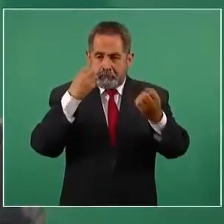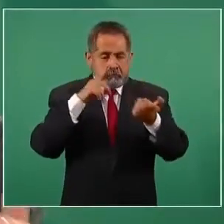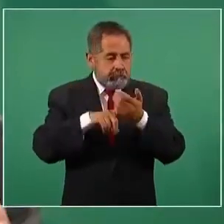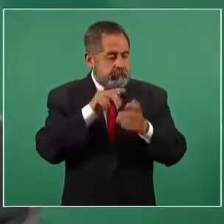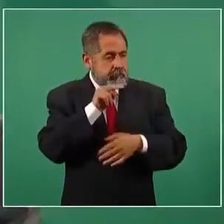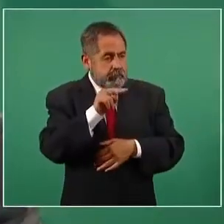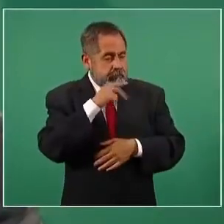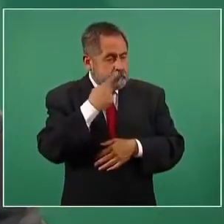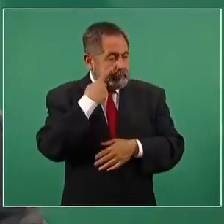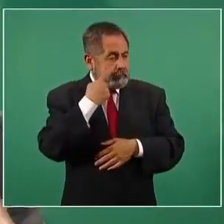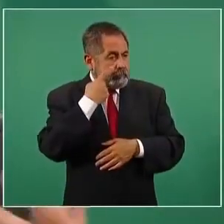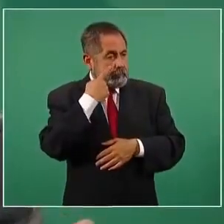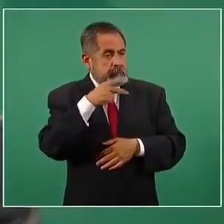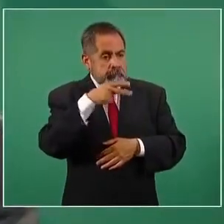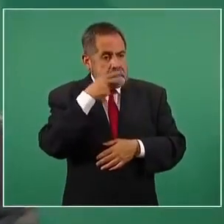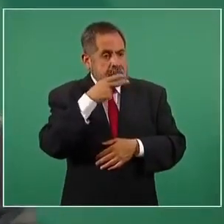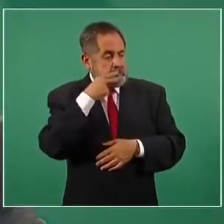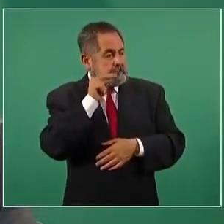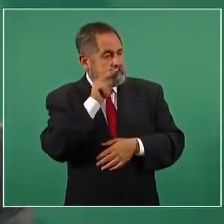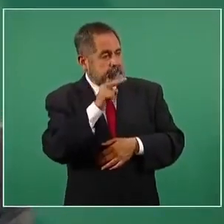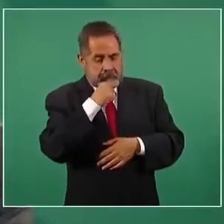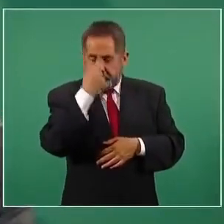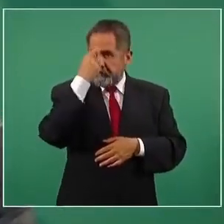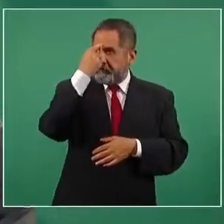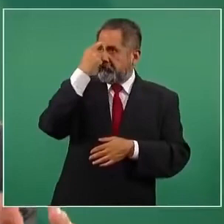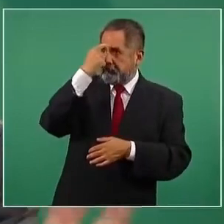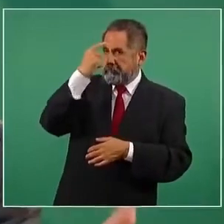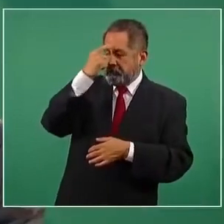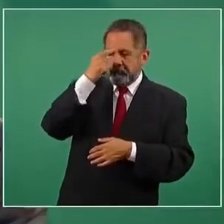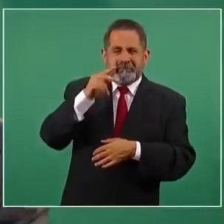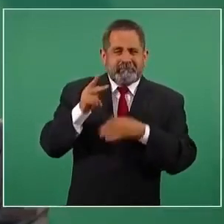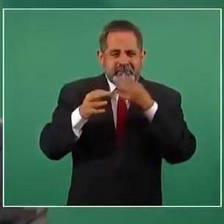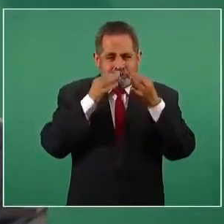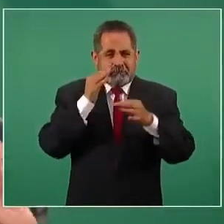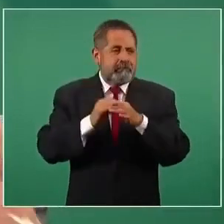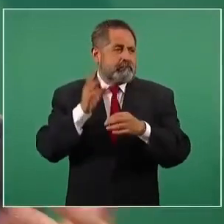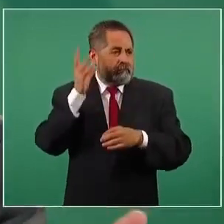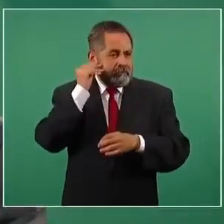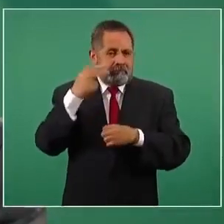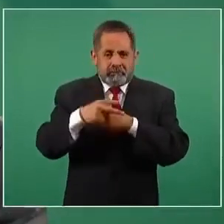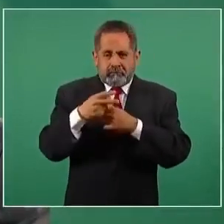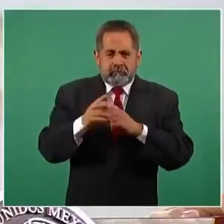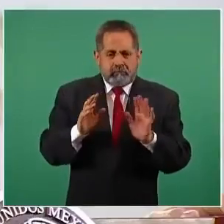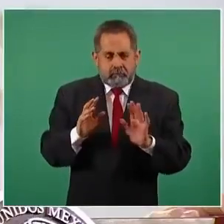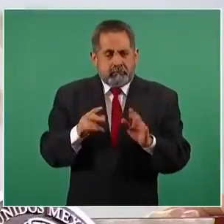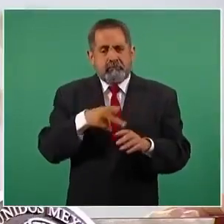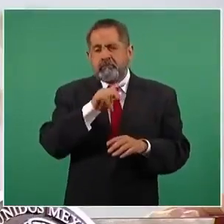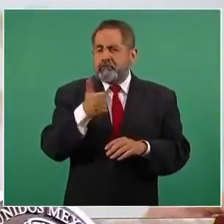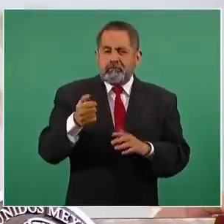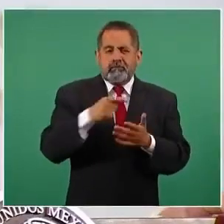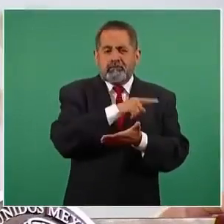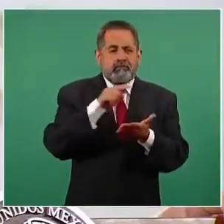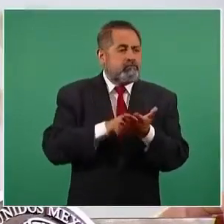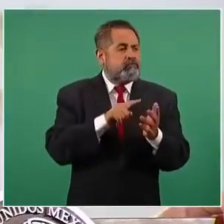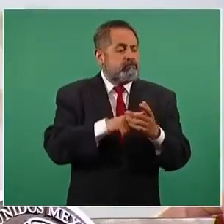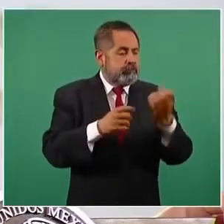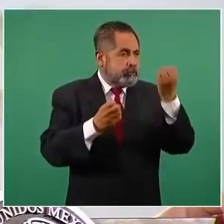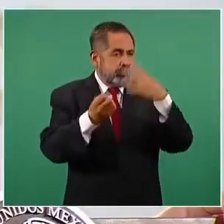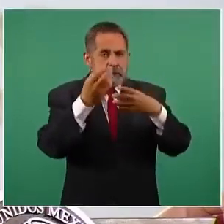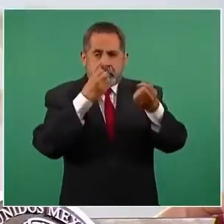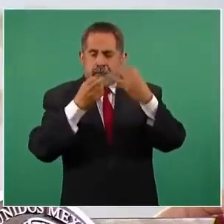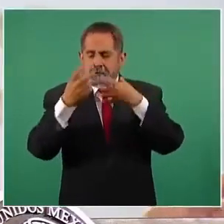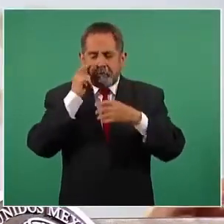porque sigue filtrándose de maneras diversas, ya no en radio y televisión, pero sí en otros espacios